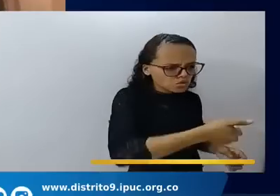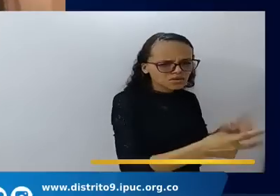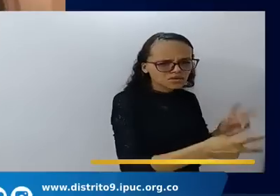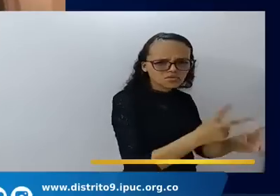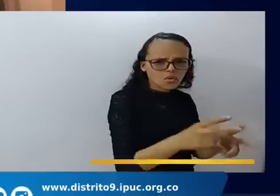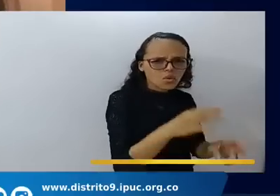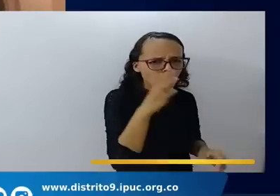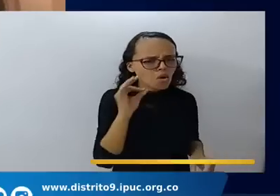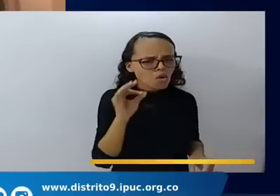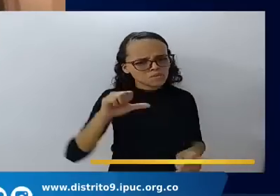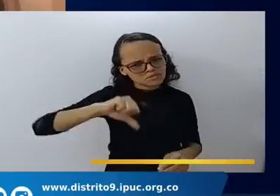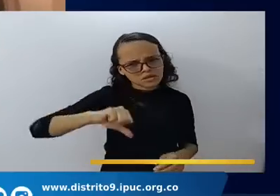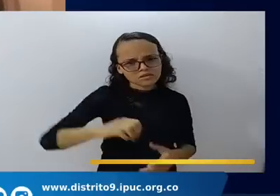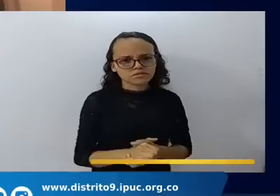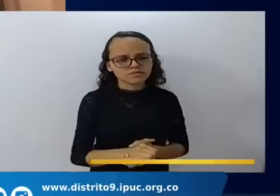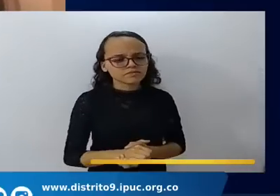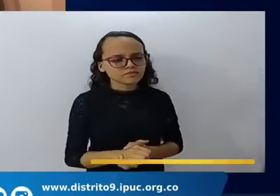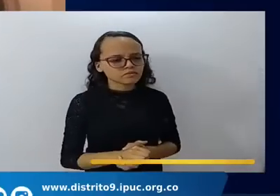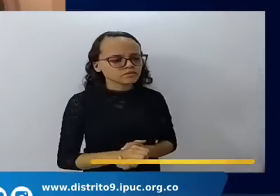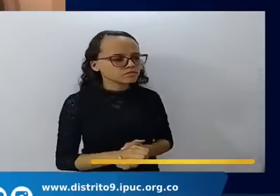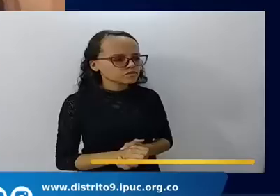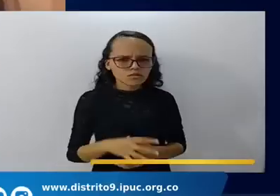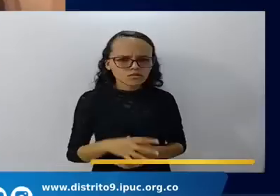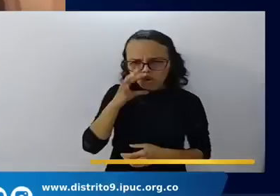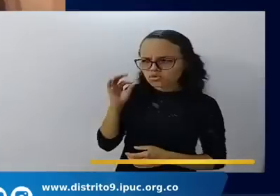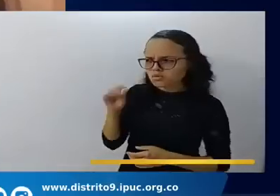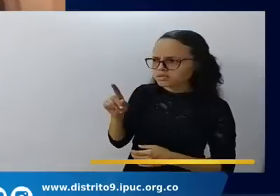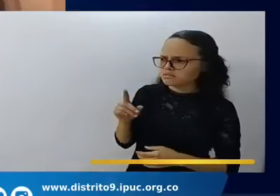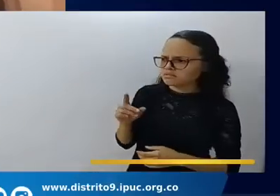destrucción dice que a ellos les parecía como que